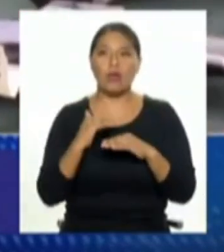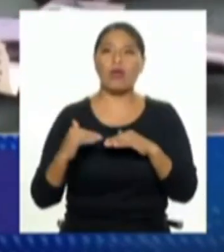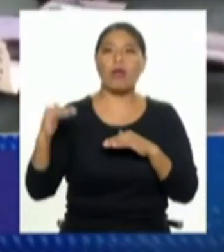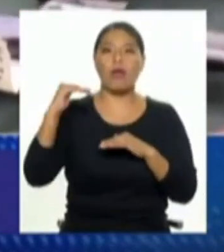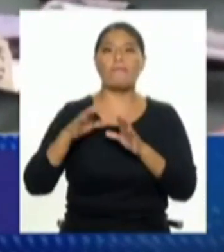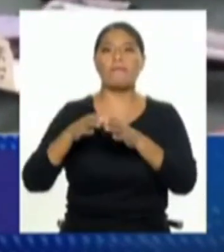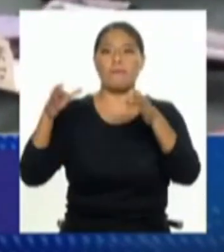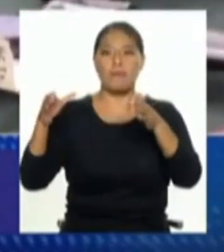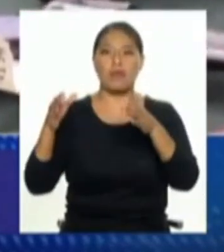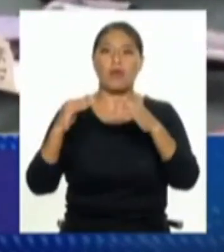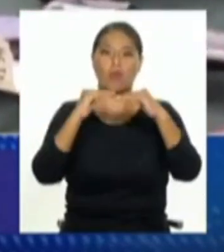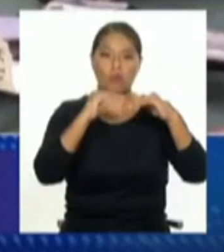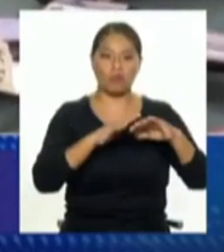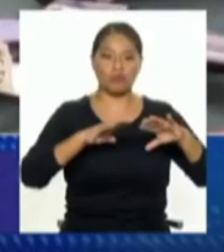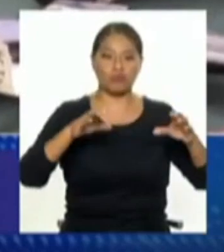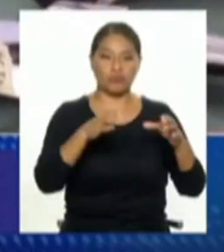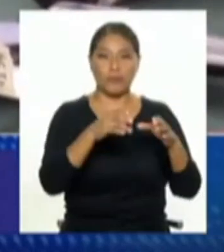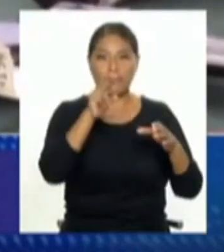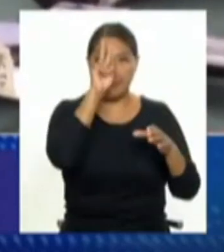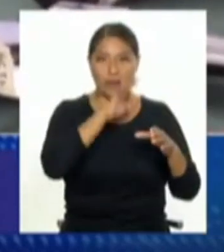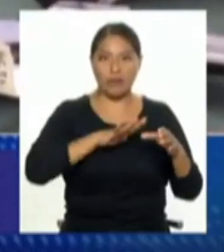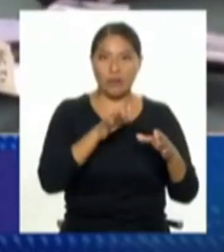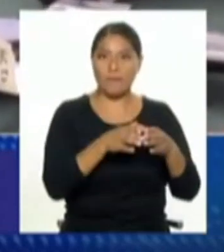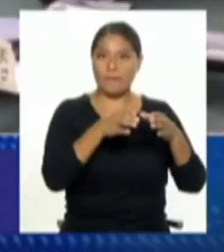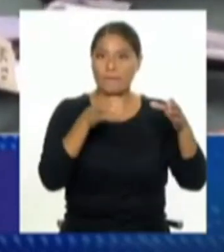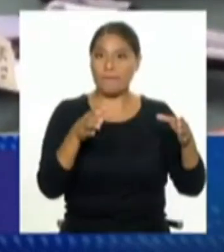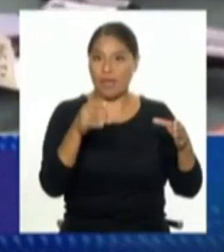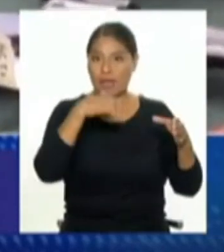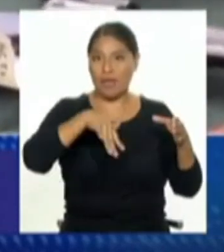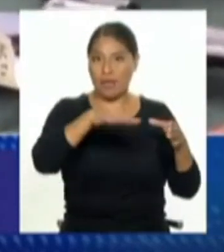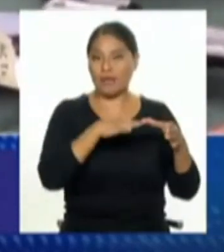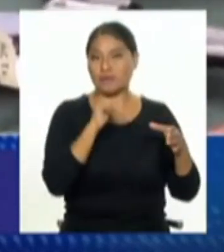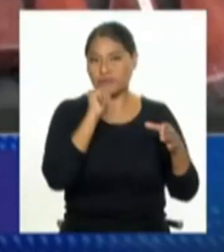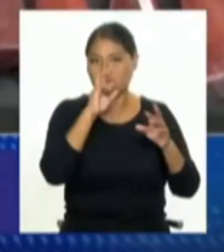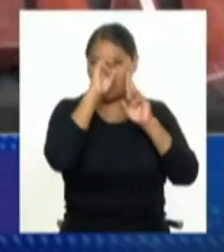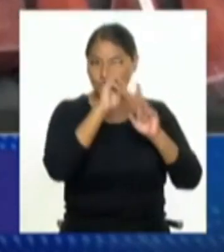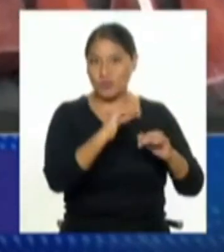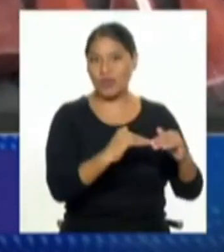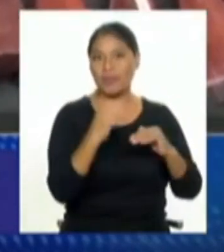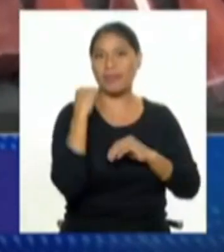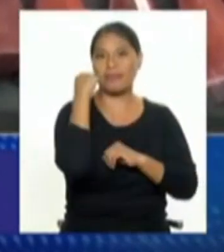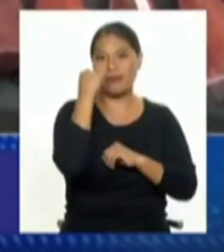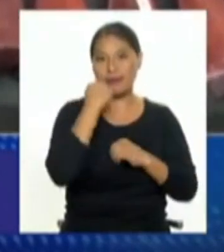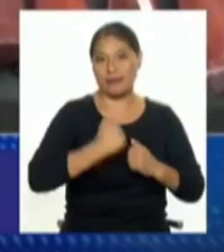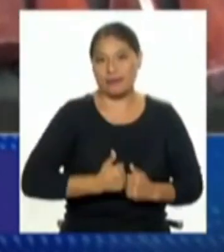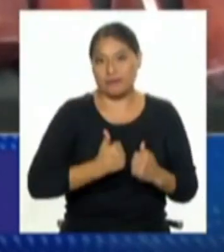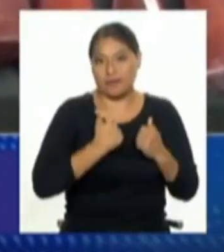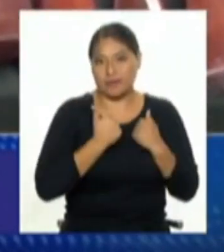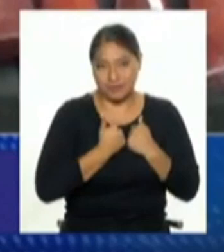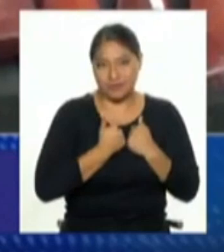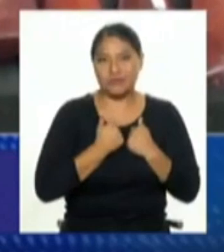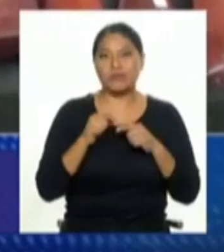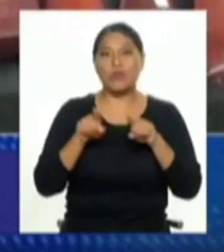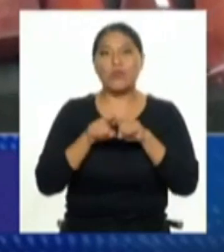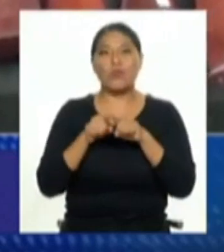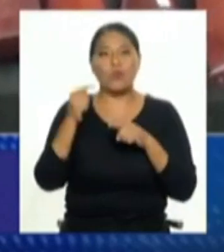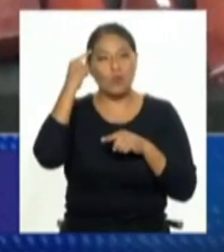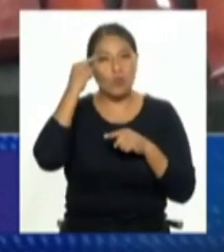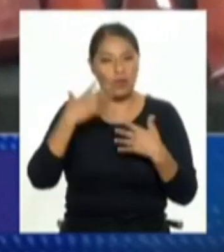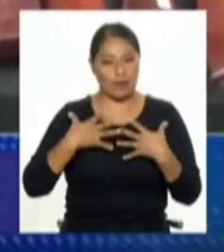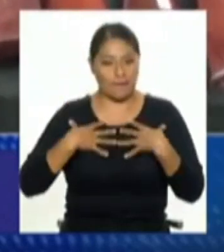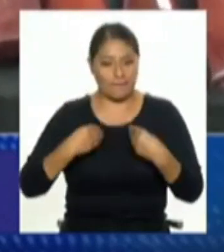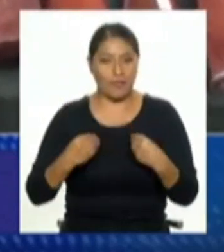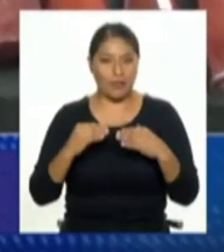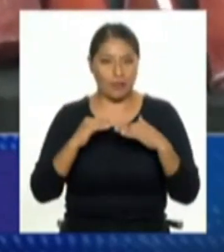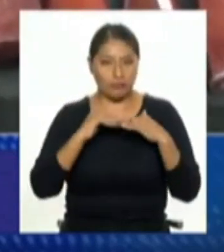derecho del bienestar como país y de la salud mental colectiva. Tenemos que repensar como sociedad los límites saludables